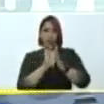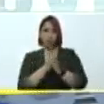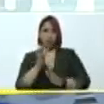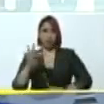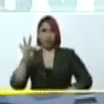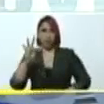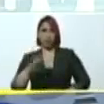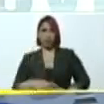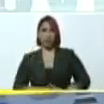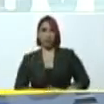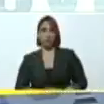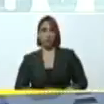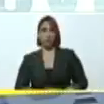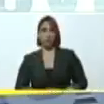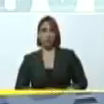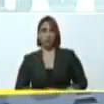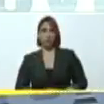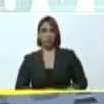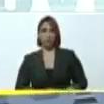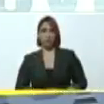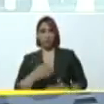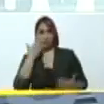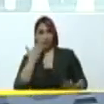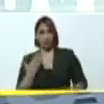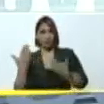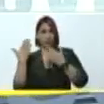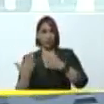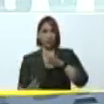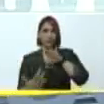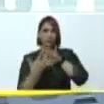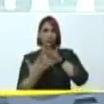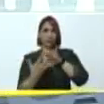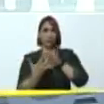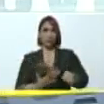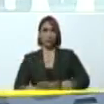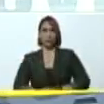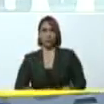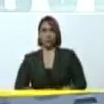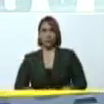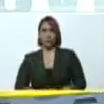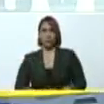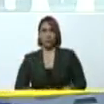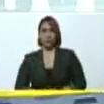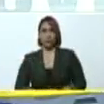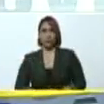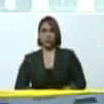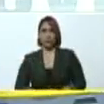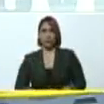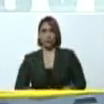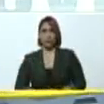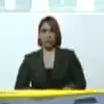San Fernando de Apure. Adelante, Tania. Adelante.